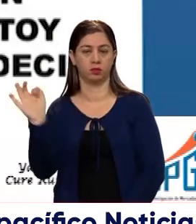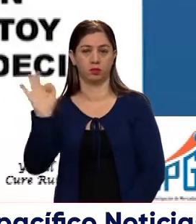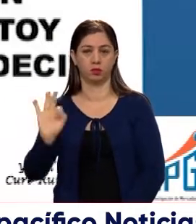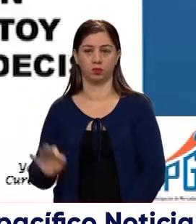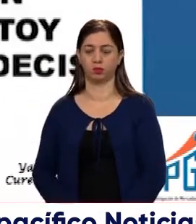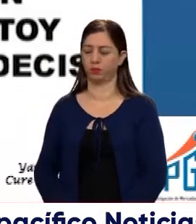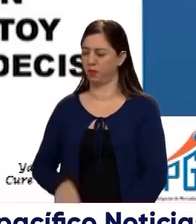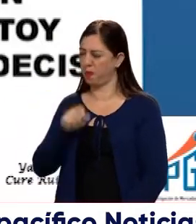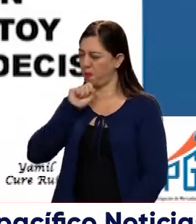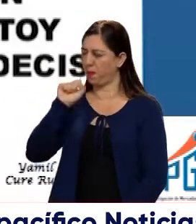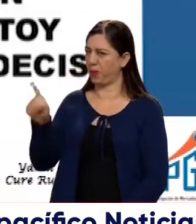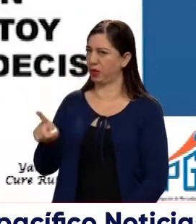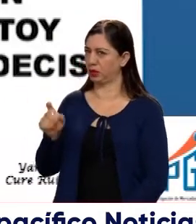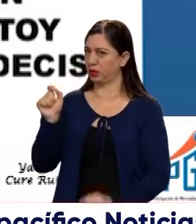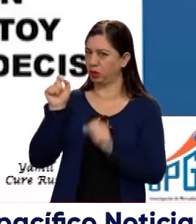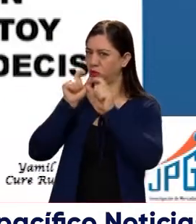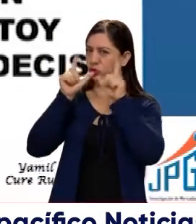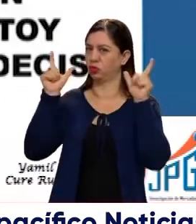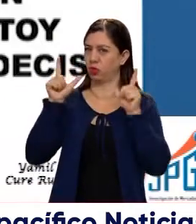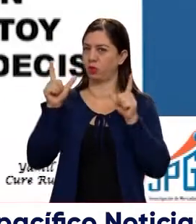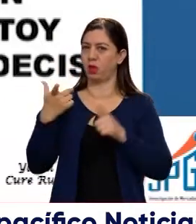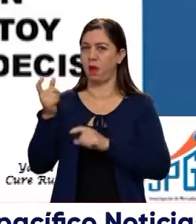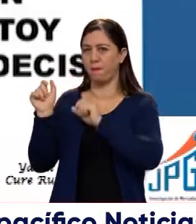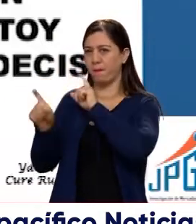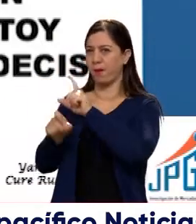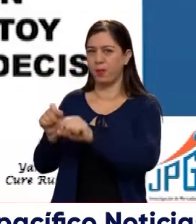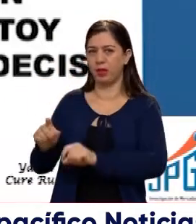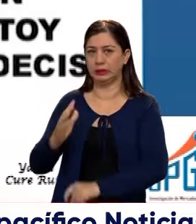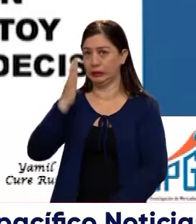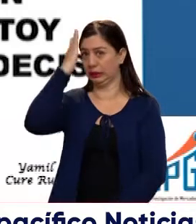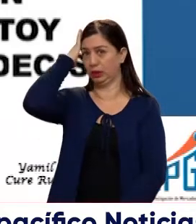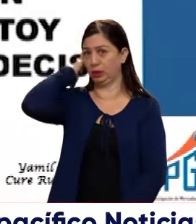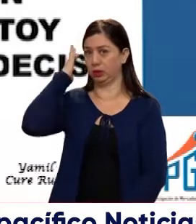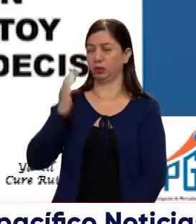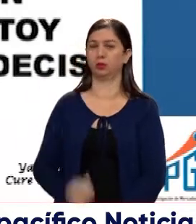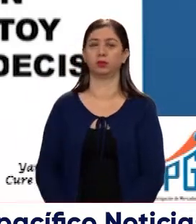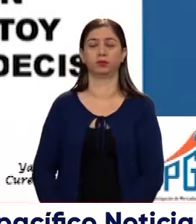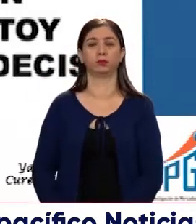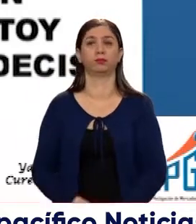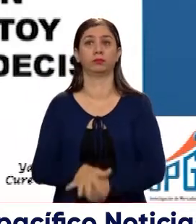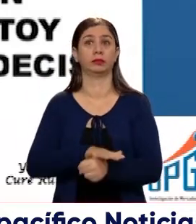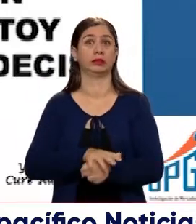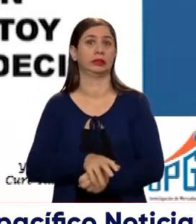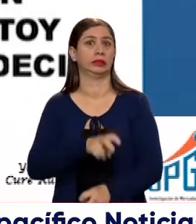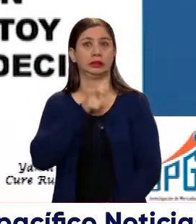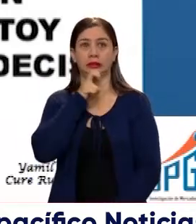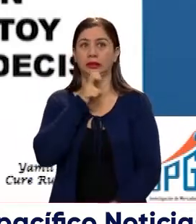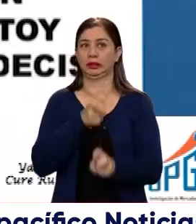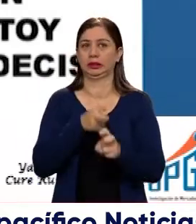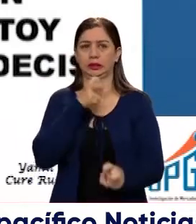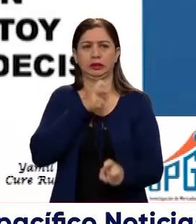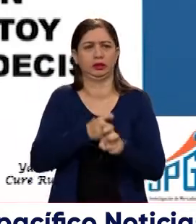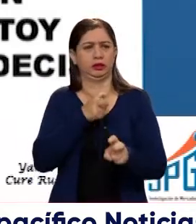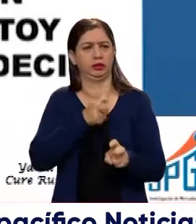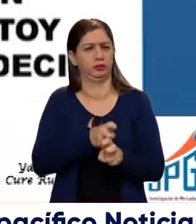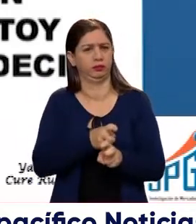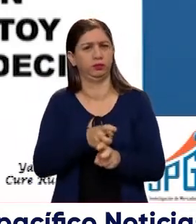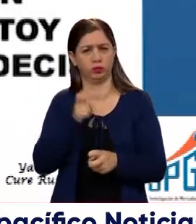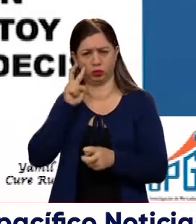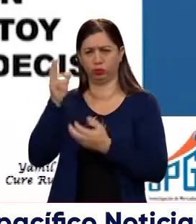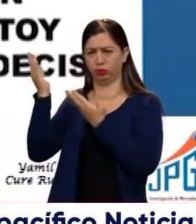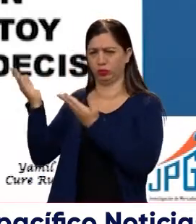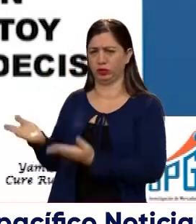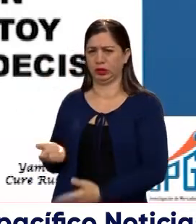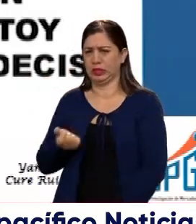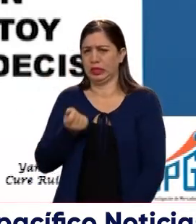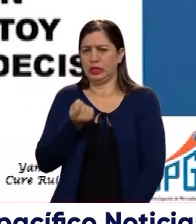¿será que daría la sorpresa según estas encuestas, el ingeniero? Pues el asunto es que esto está muy apretado. La diferencia, como usted lo puede ver, es de